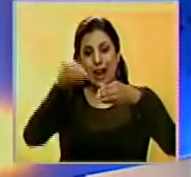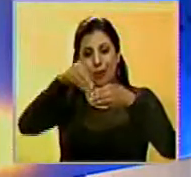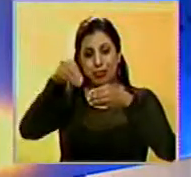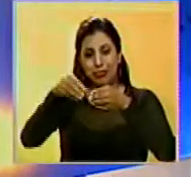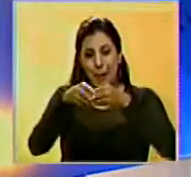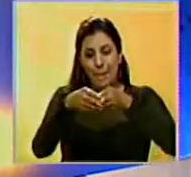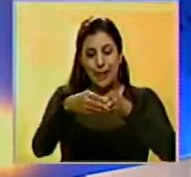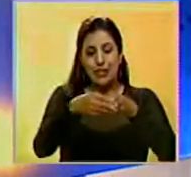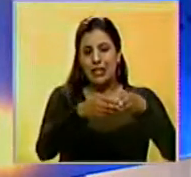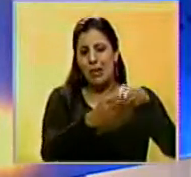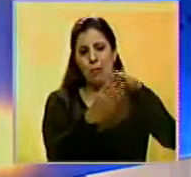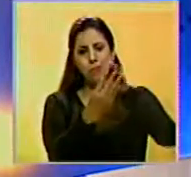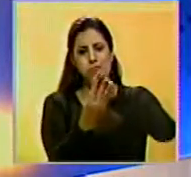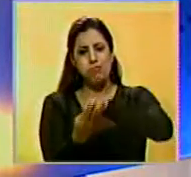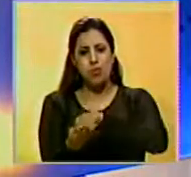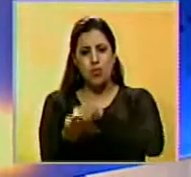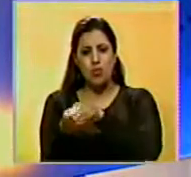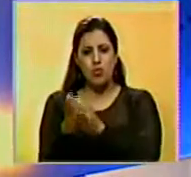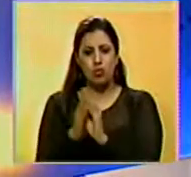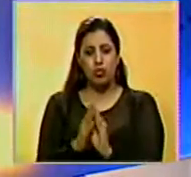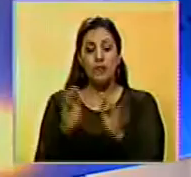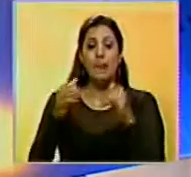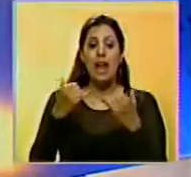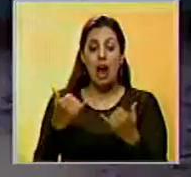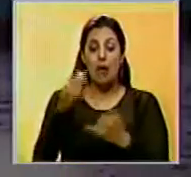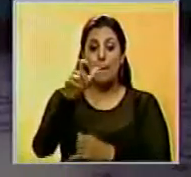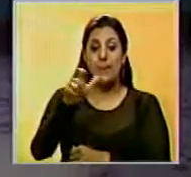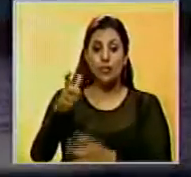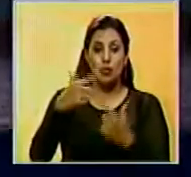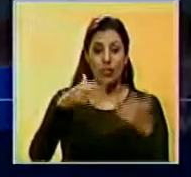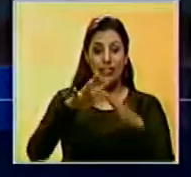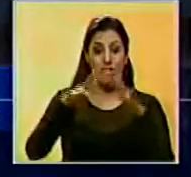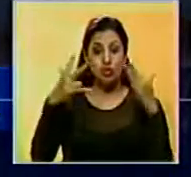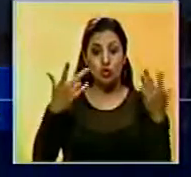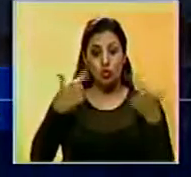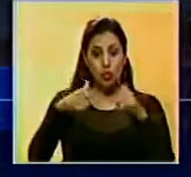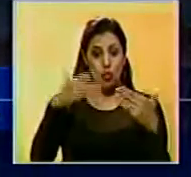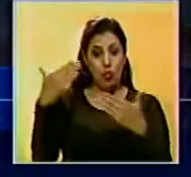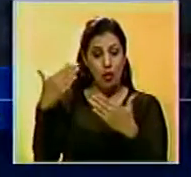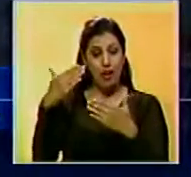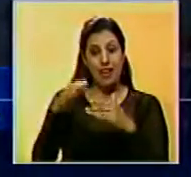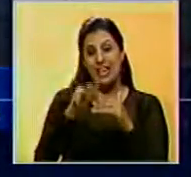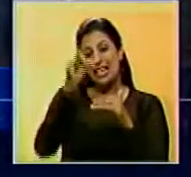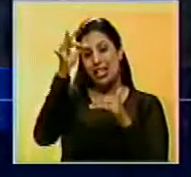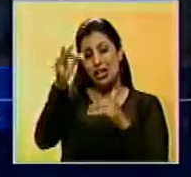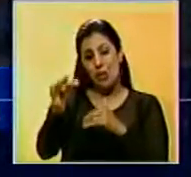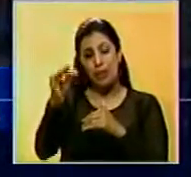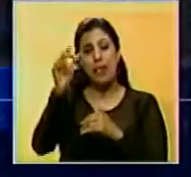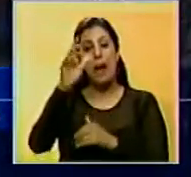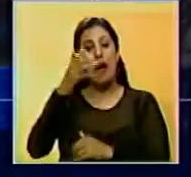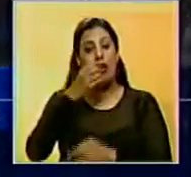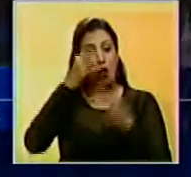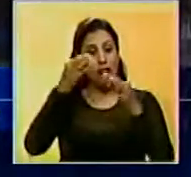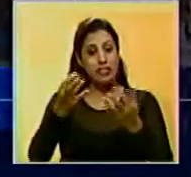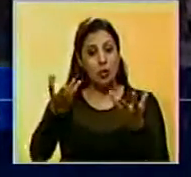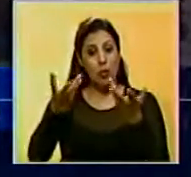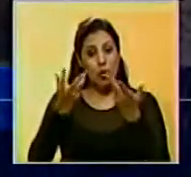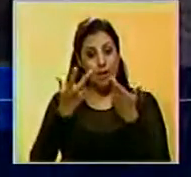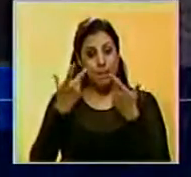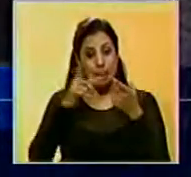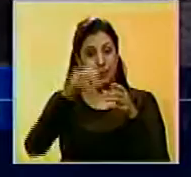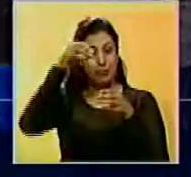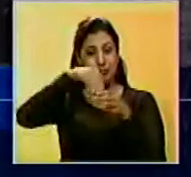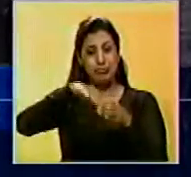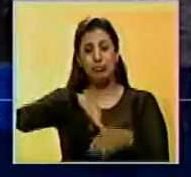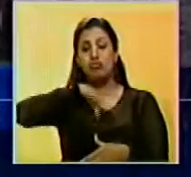trasladaban sufriera un volcamiento y se hundiera. El incidente ocurrió a 18 millas de las costas de Libia. Según fuentes oficiales, el